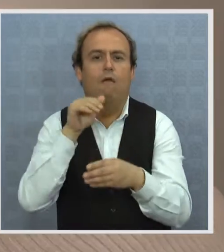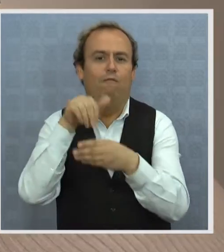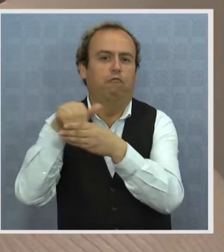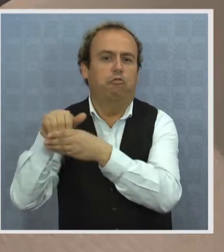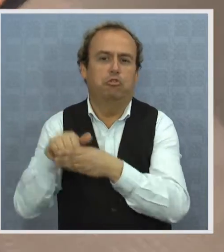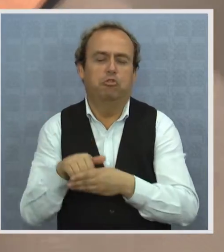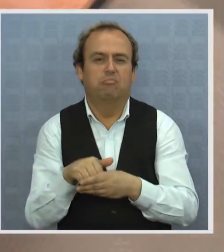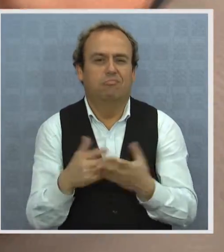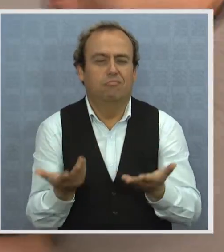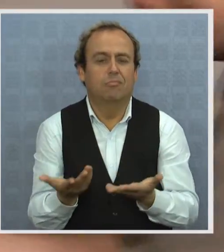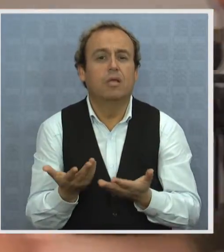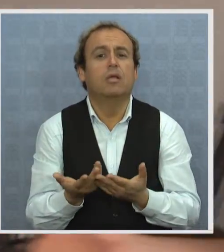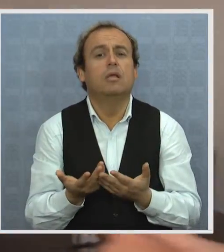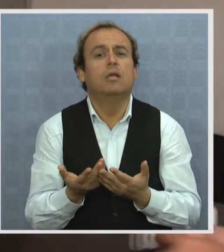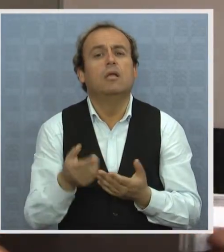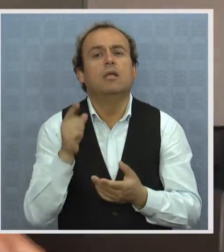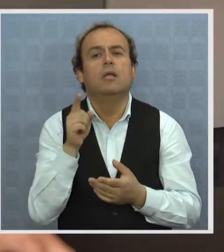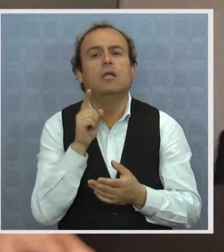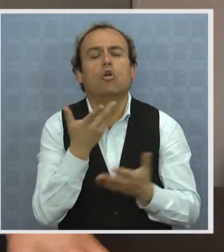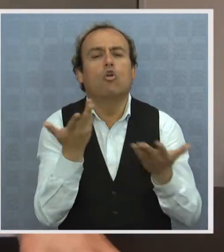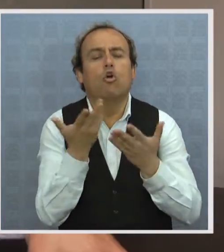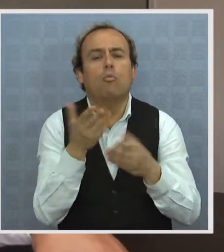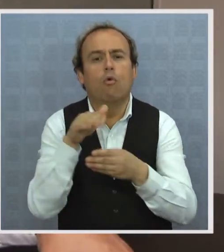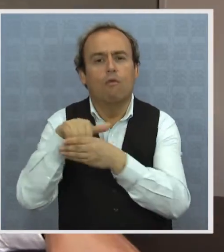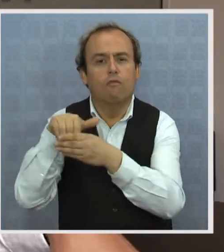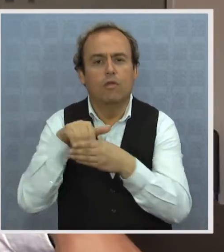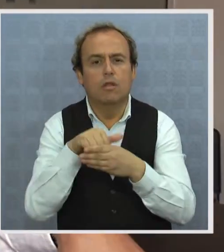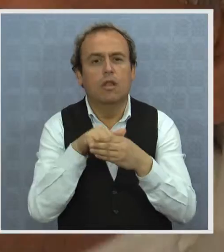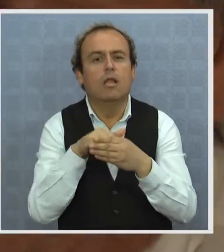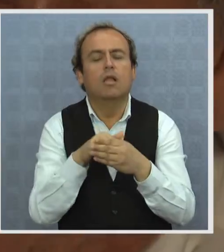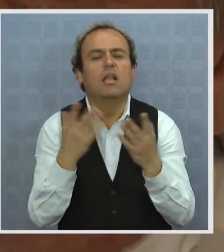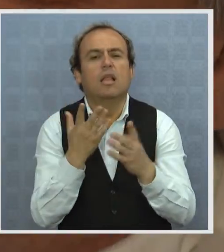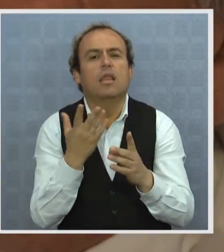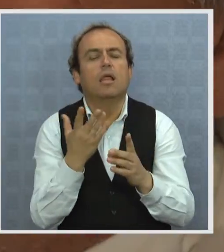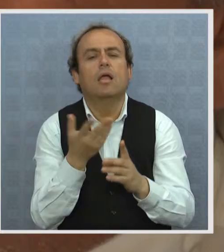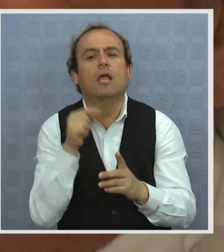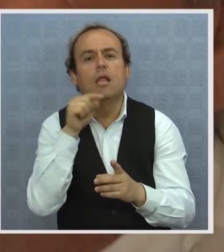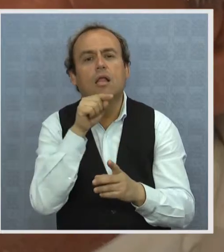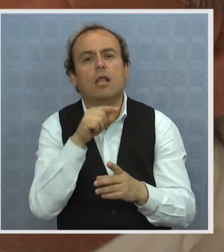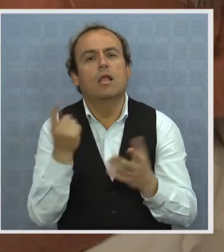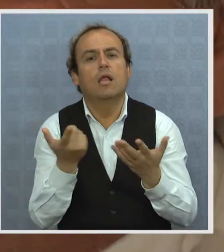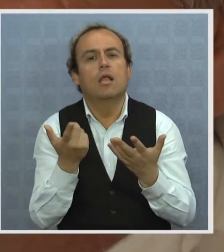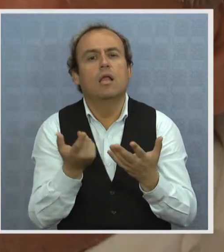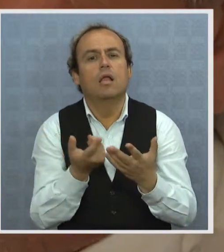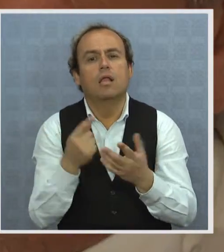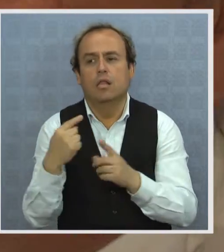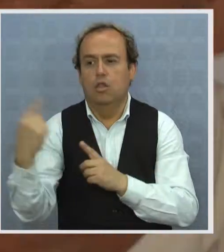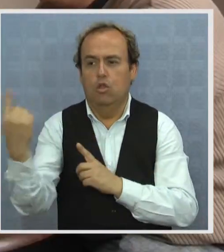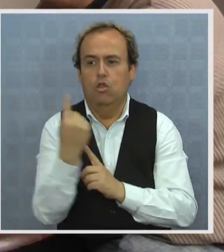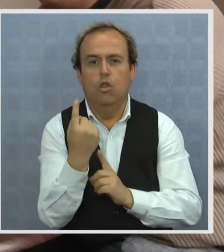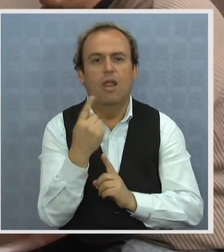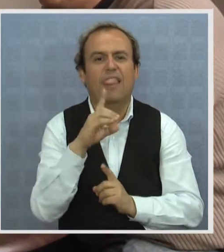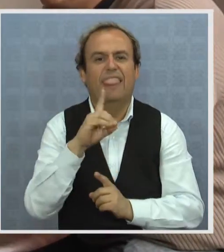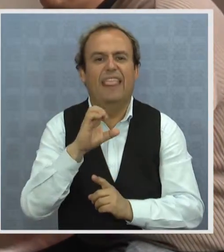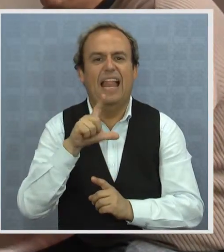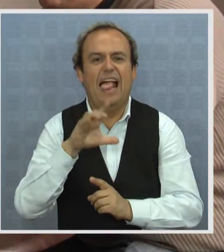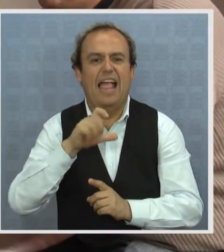ejerce su derecho a sufragio y se hace por el sistema de votación indirecta, o sea, a través de delegados.